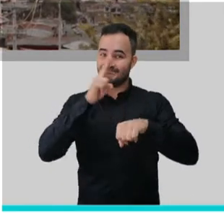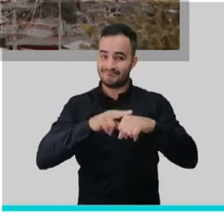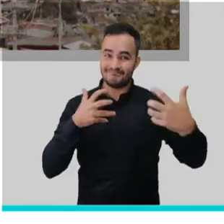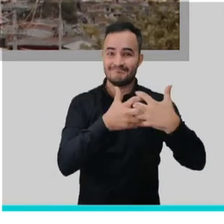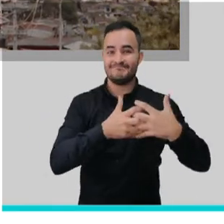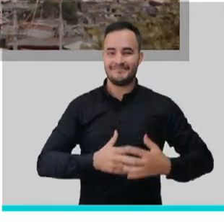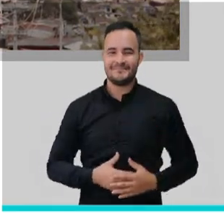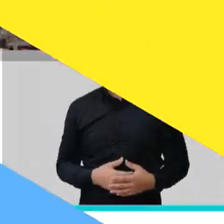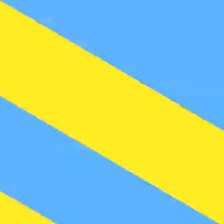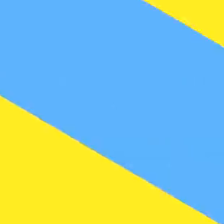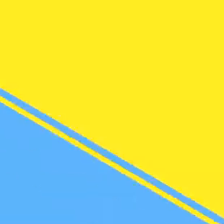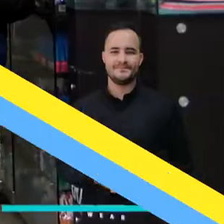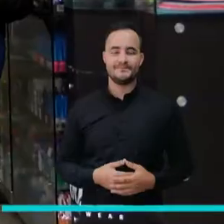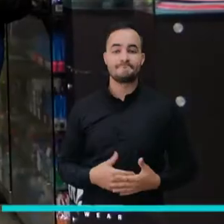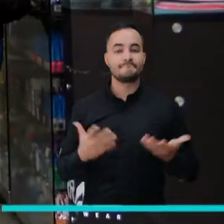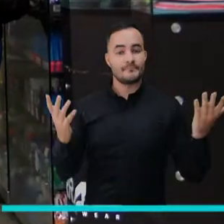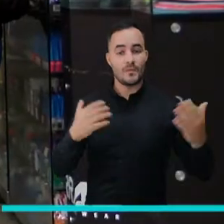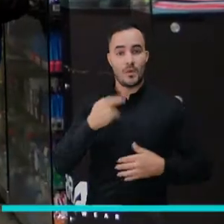ayude más al medio ambiente.